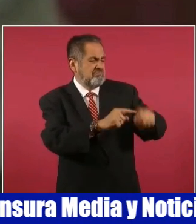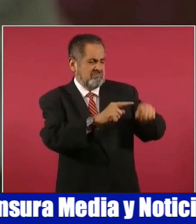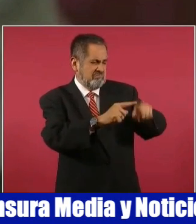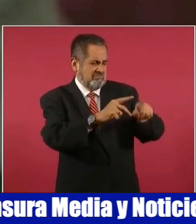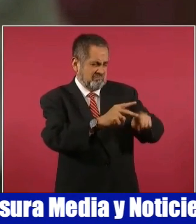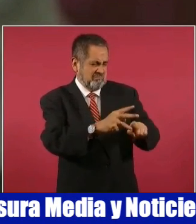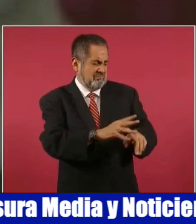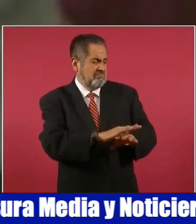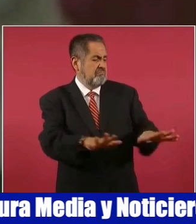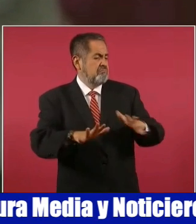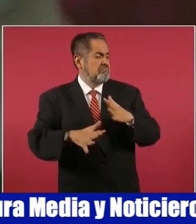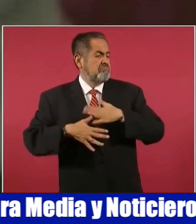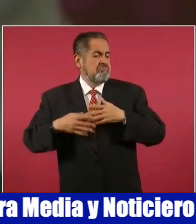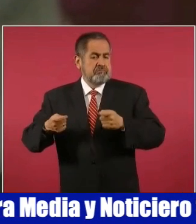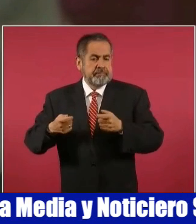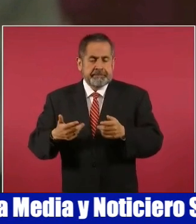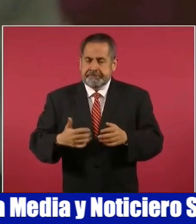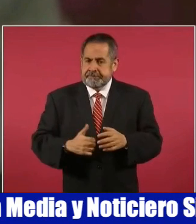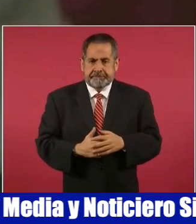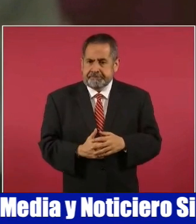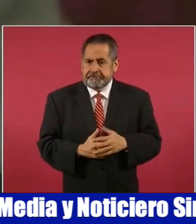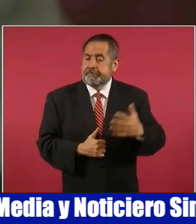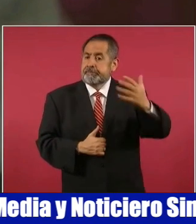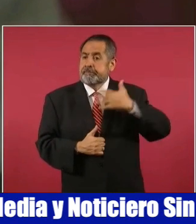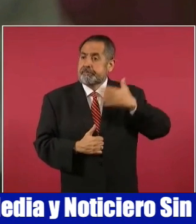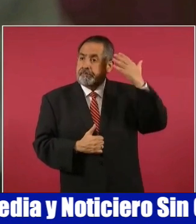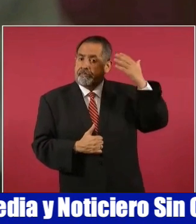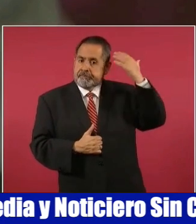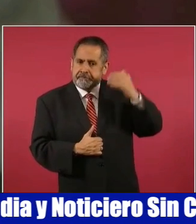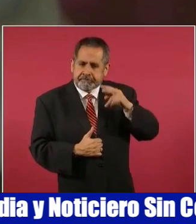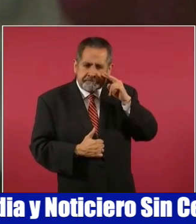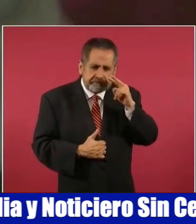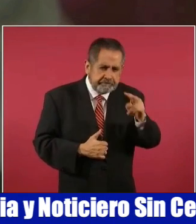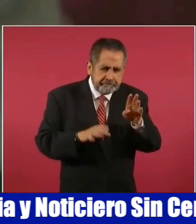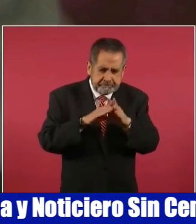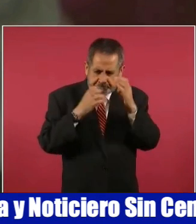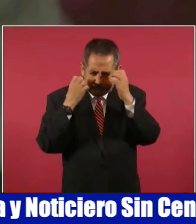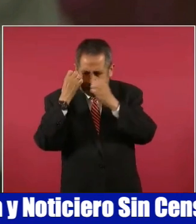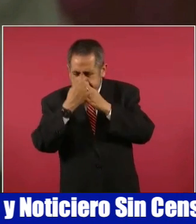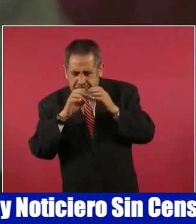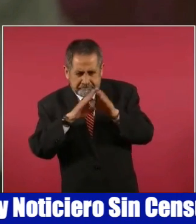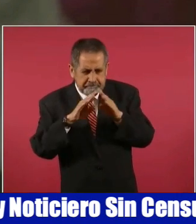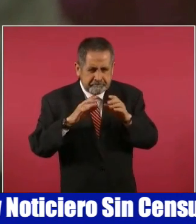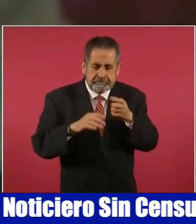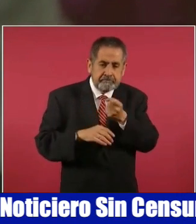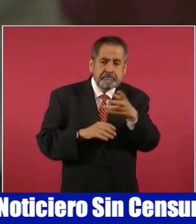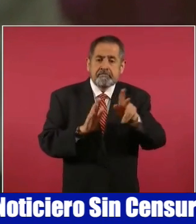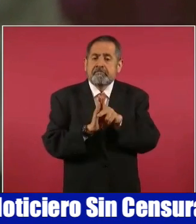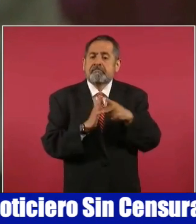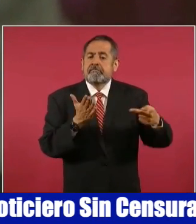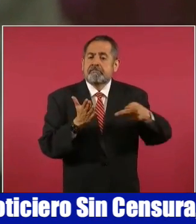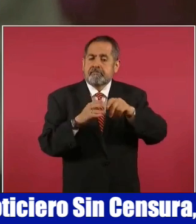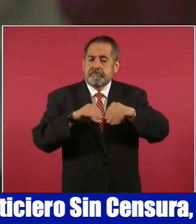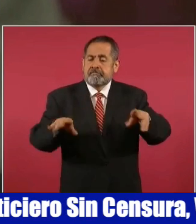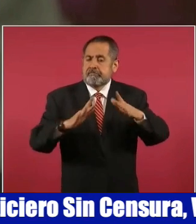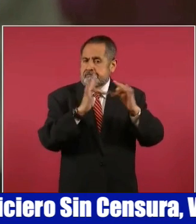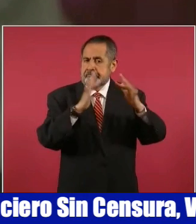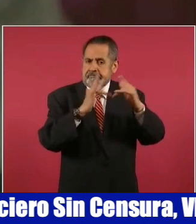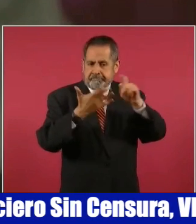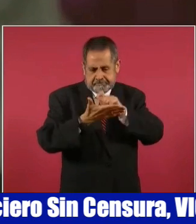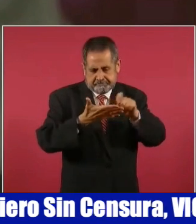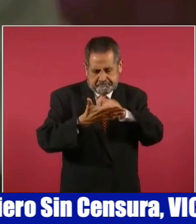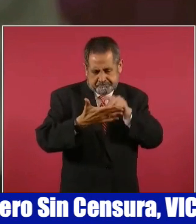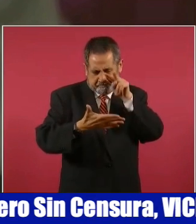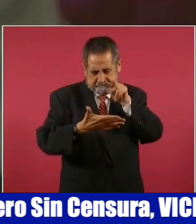Hace años tuve a la vista el resultado de un examen necrológico que publicó una revista francesa